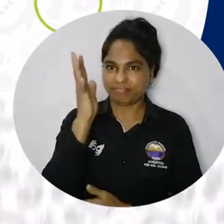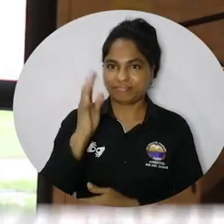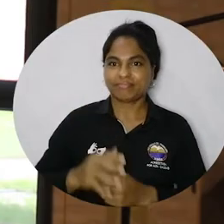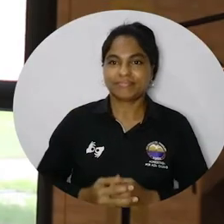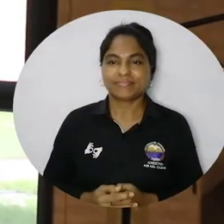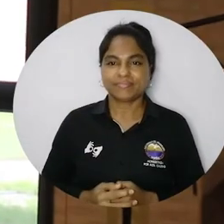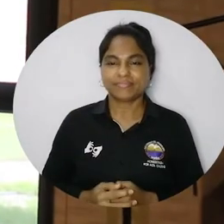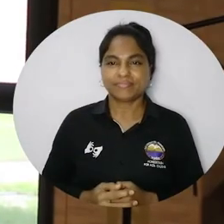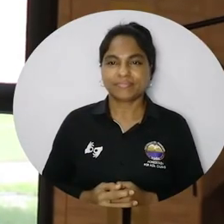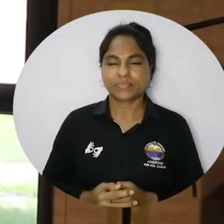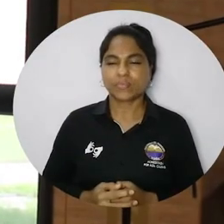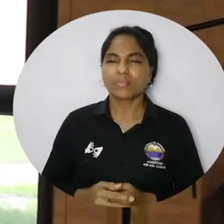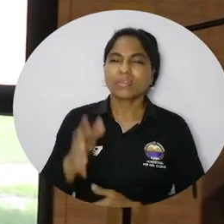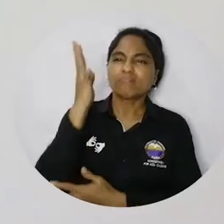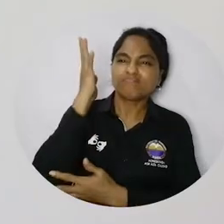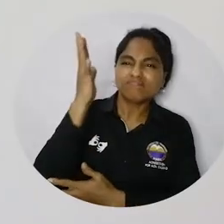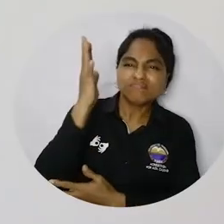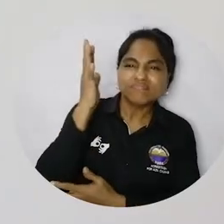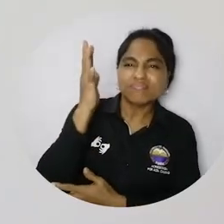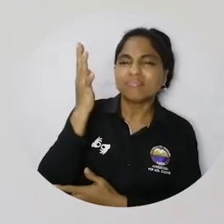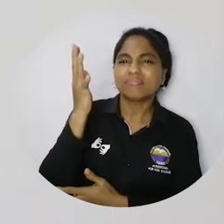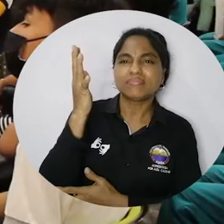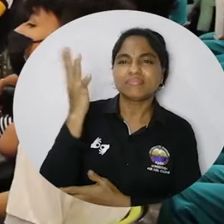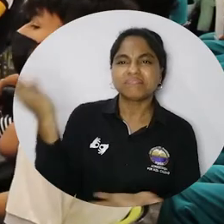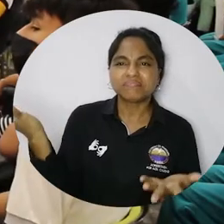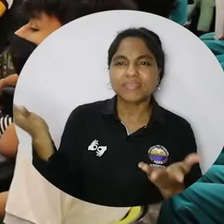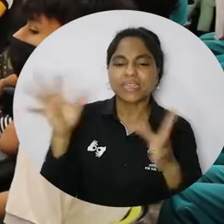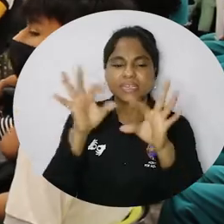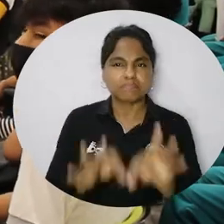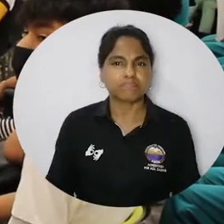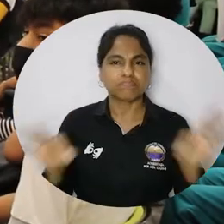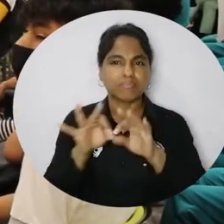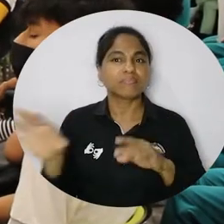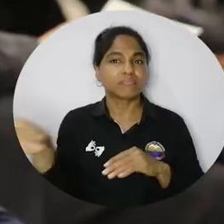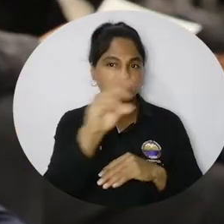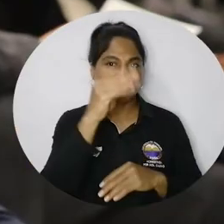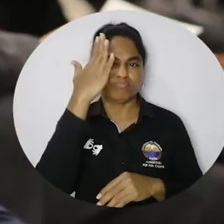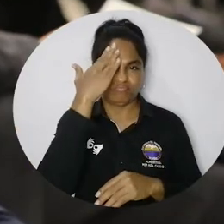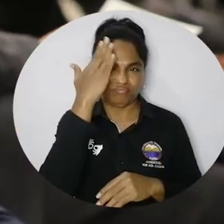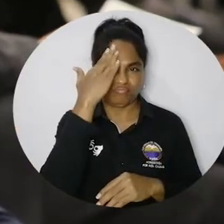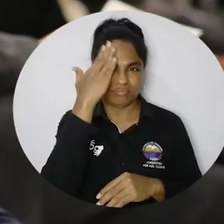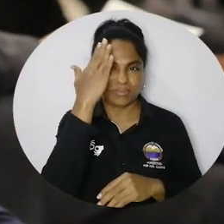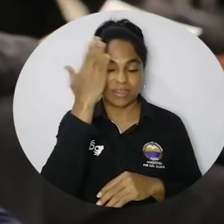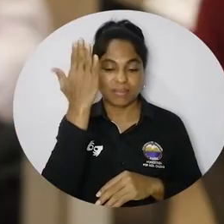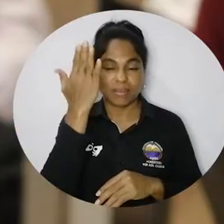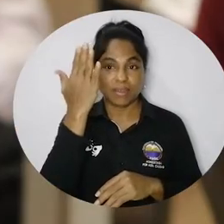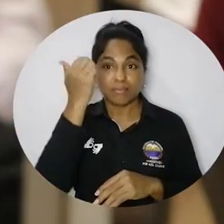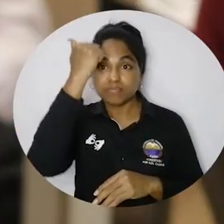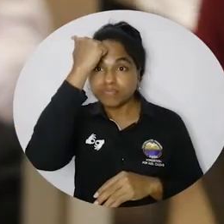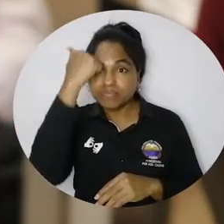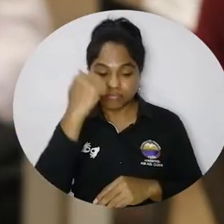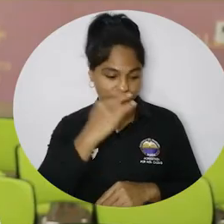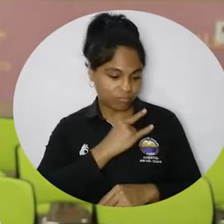La idea con esta charla fundamentalmente es que todos tengamos conciencia de que en la vida de la